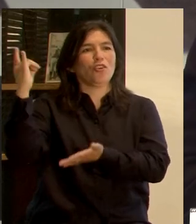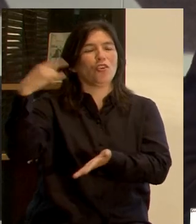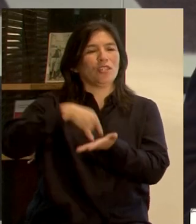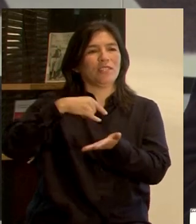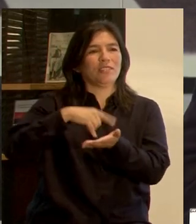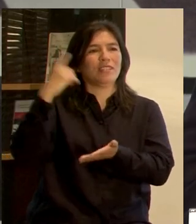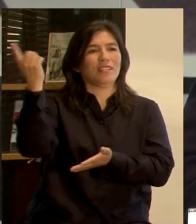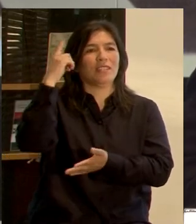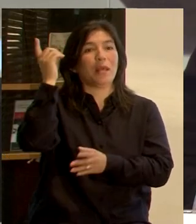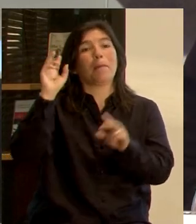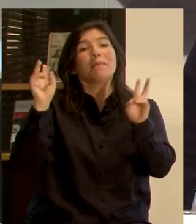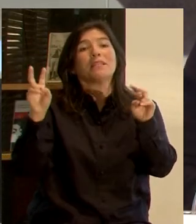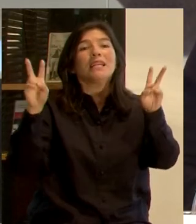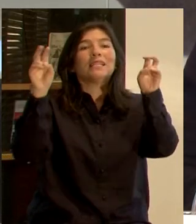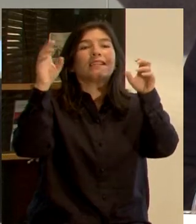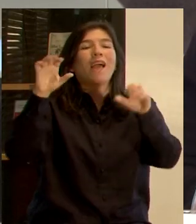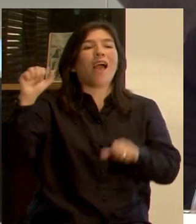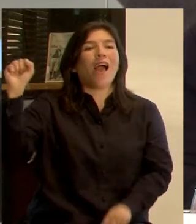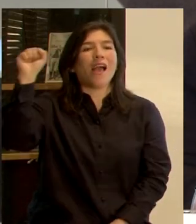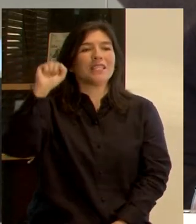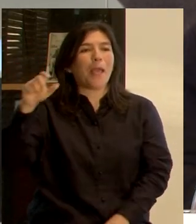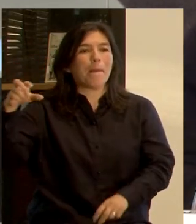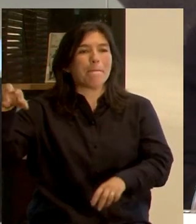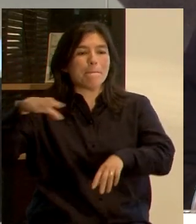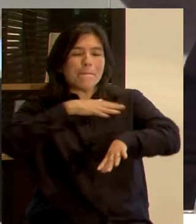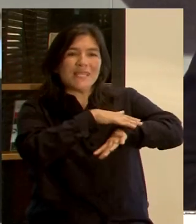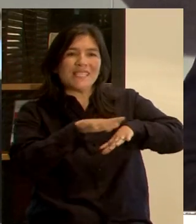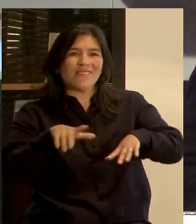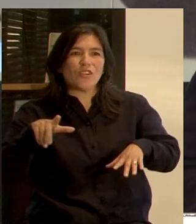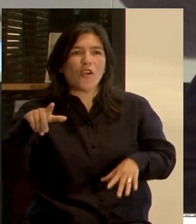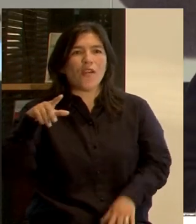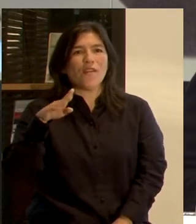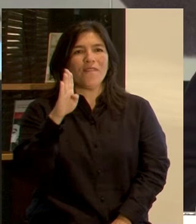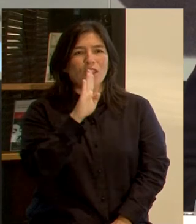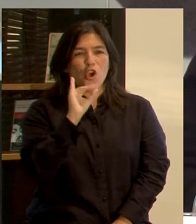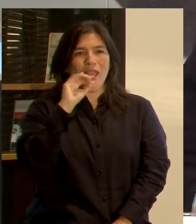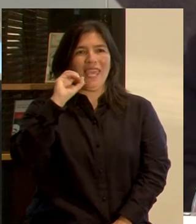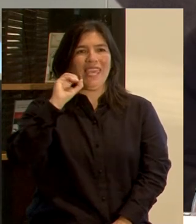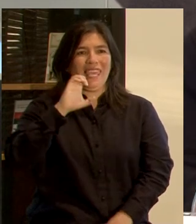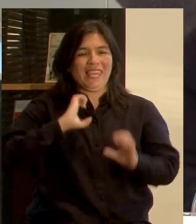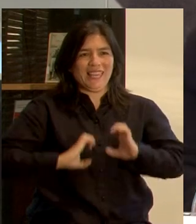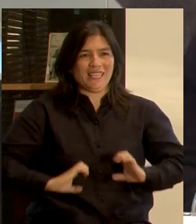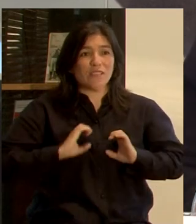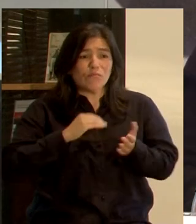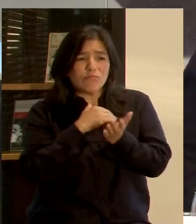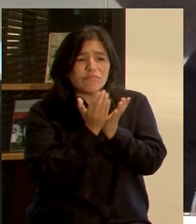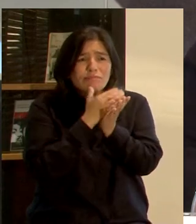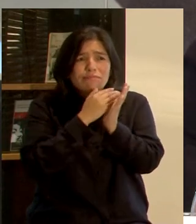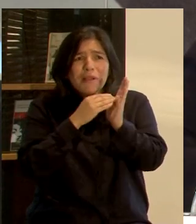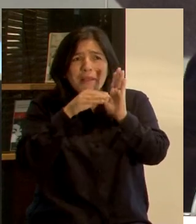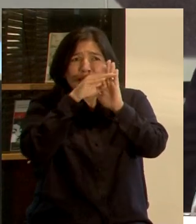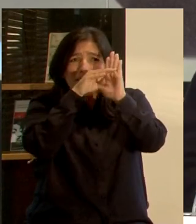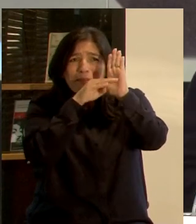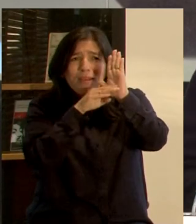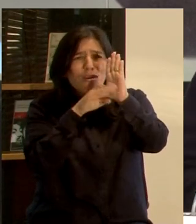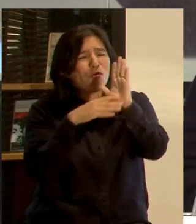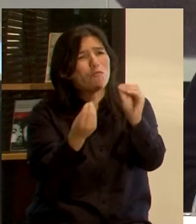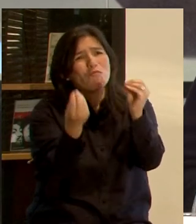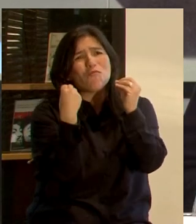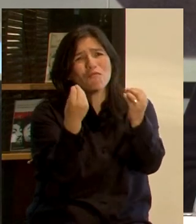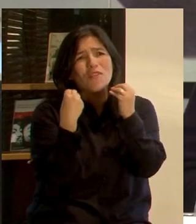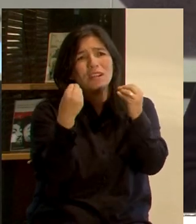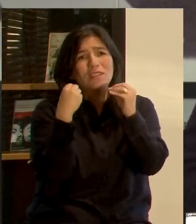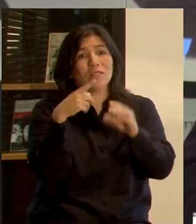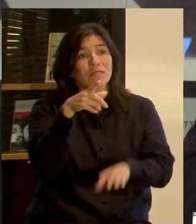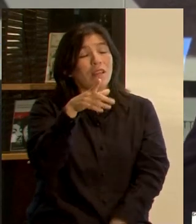específicamente del programa Asia-Pacífico, Américas y Bioética, que han preparado este programa que está extremadamente nutrido. Ustedes,